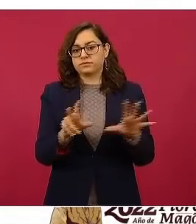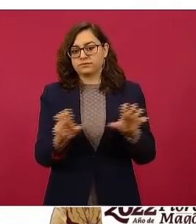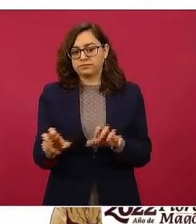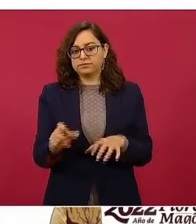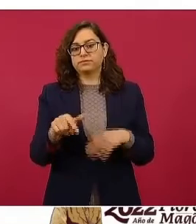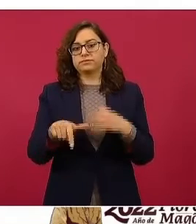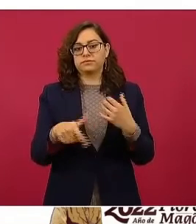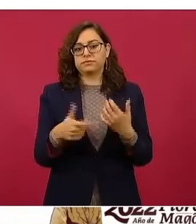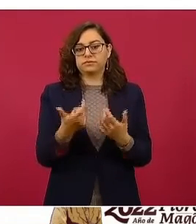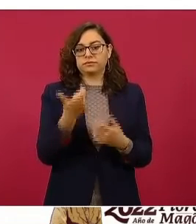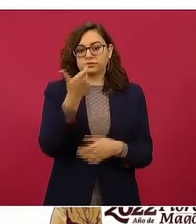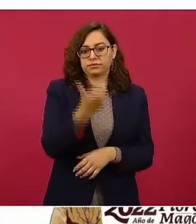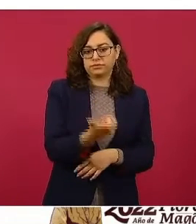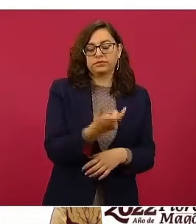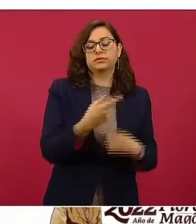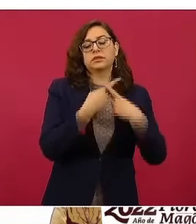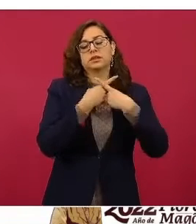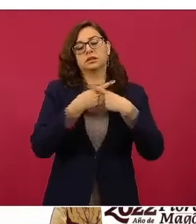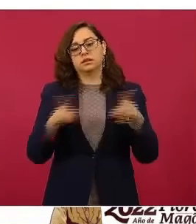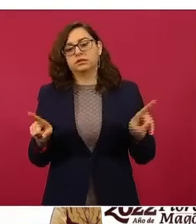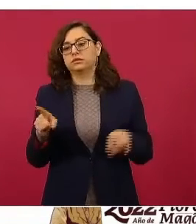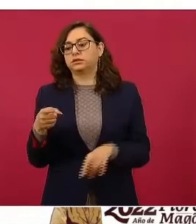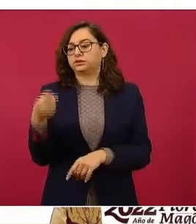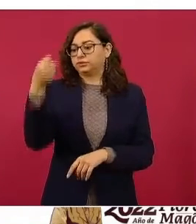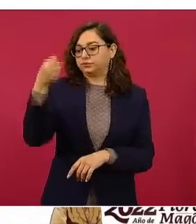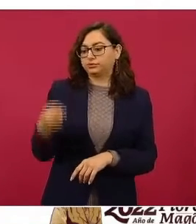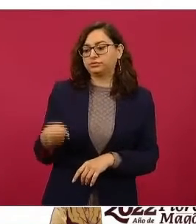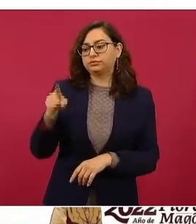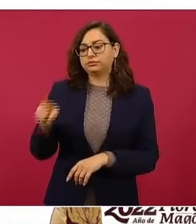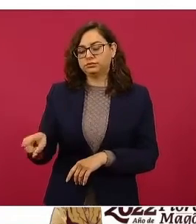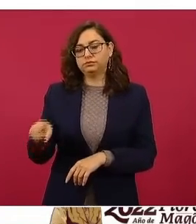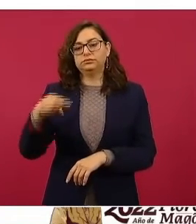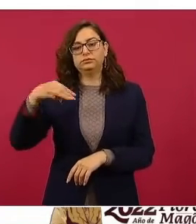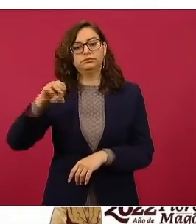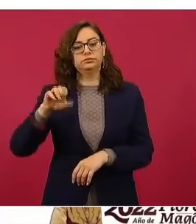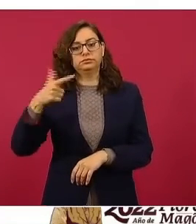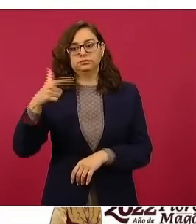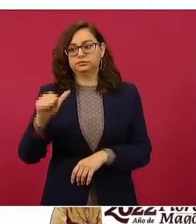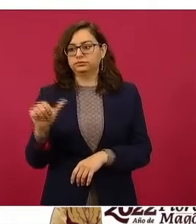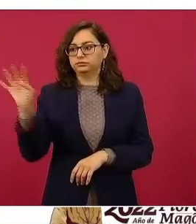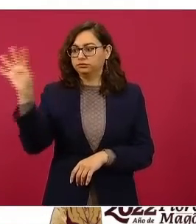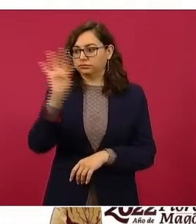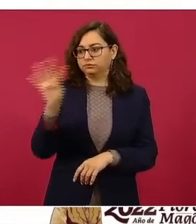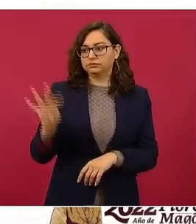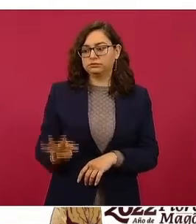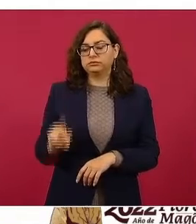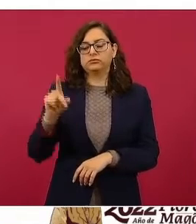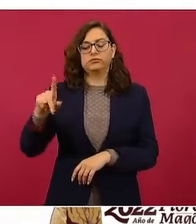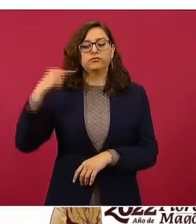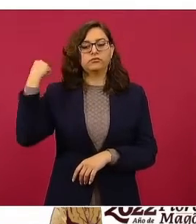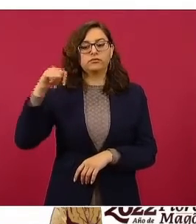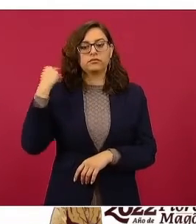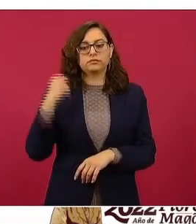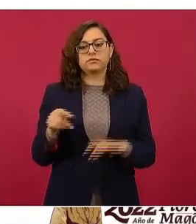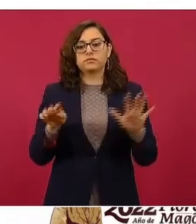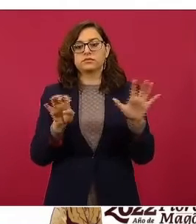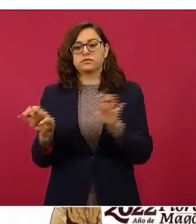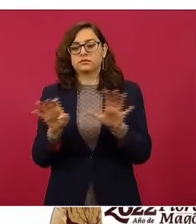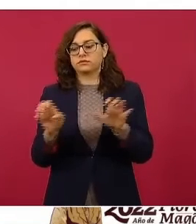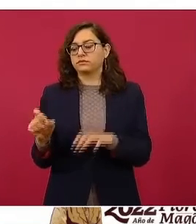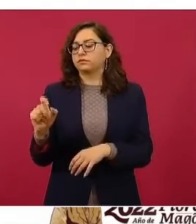Y por último, en la zona sur-sureste, en Mega Soriana, en Centro, Tabasco, 983 pesos,